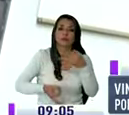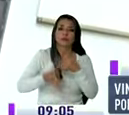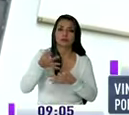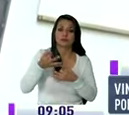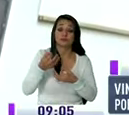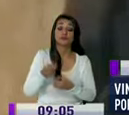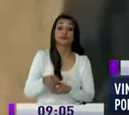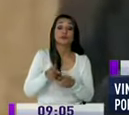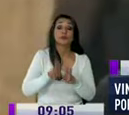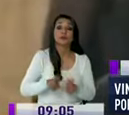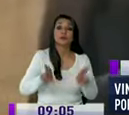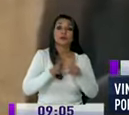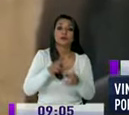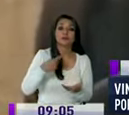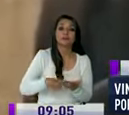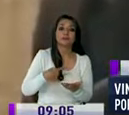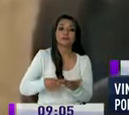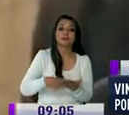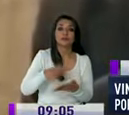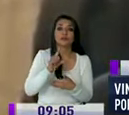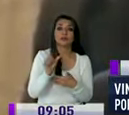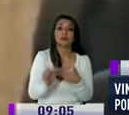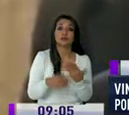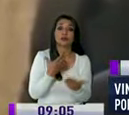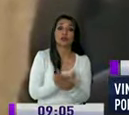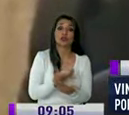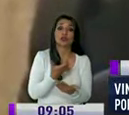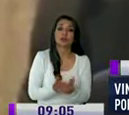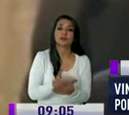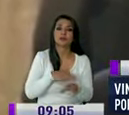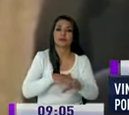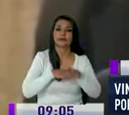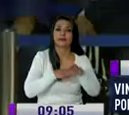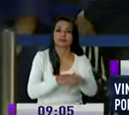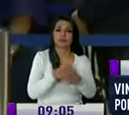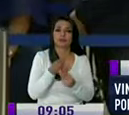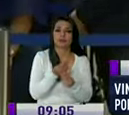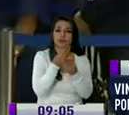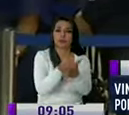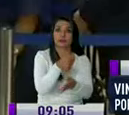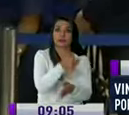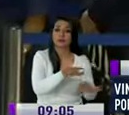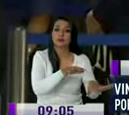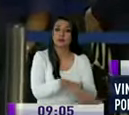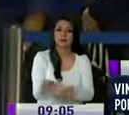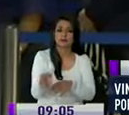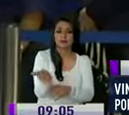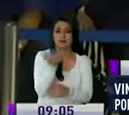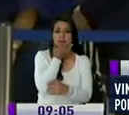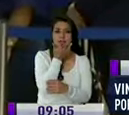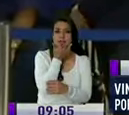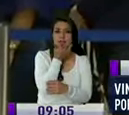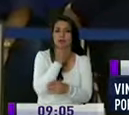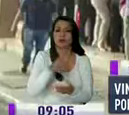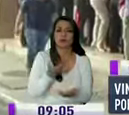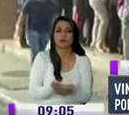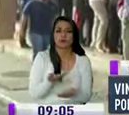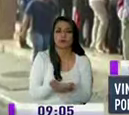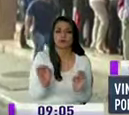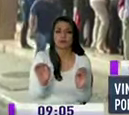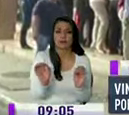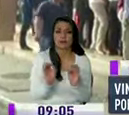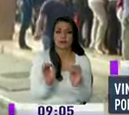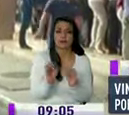informe de la unidad de análisis financiero y económico que estableció operaciones inusuales e injustificadas